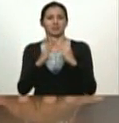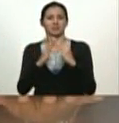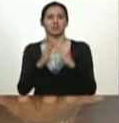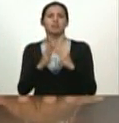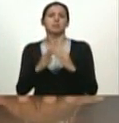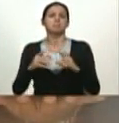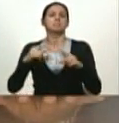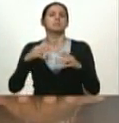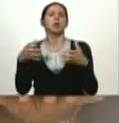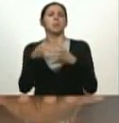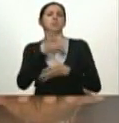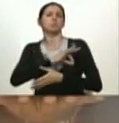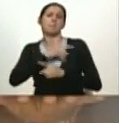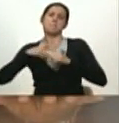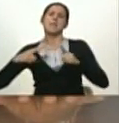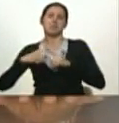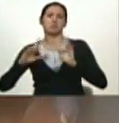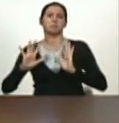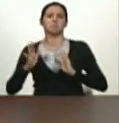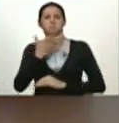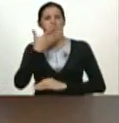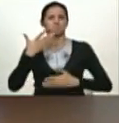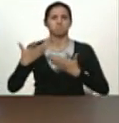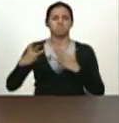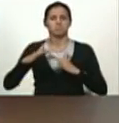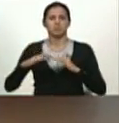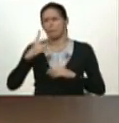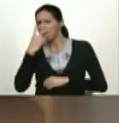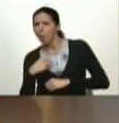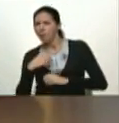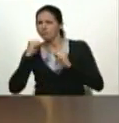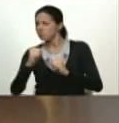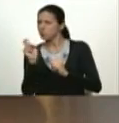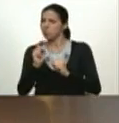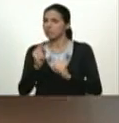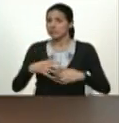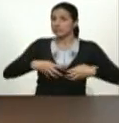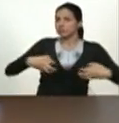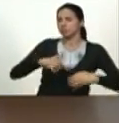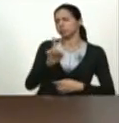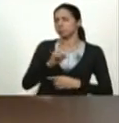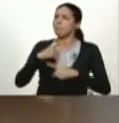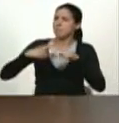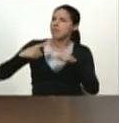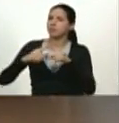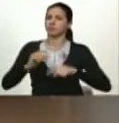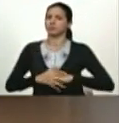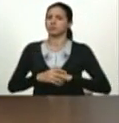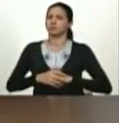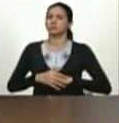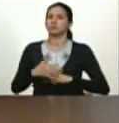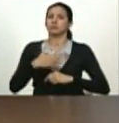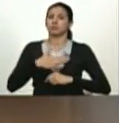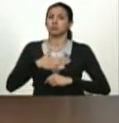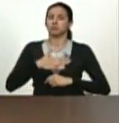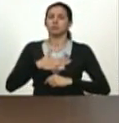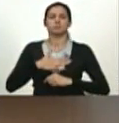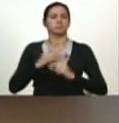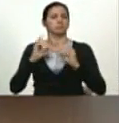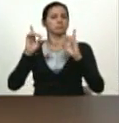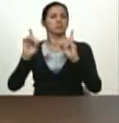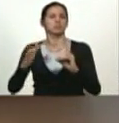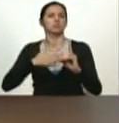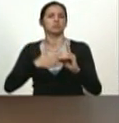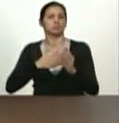en el transcurso de la vida tomé una opción de vida. Así como que tomé la opción por Cristo. Yo tomé la opción por la clase obrera y por la historia del